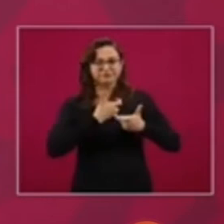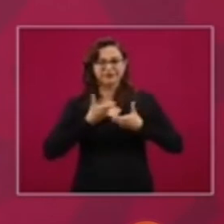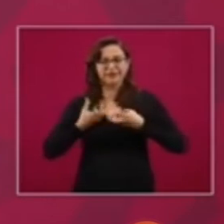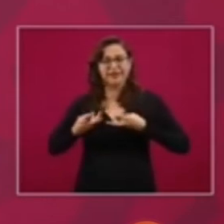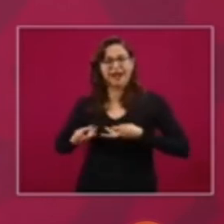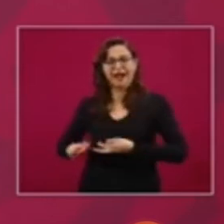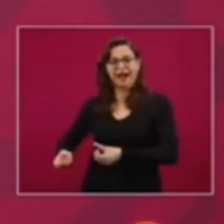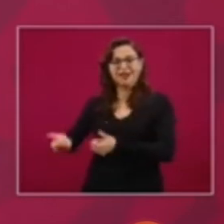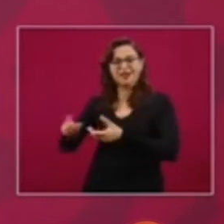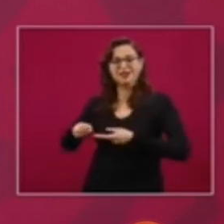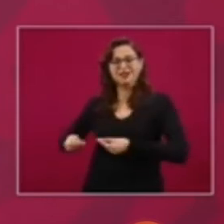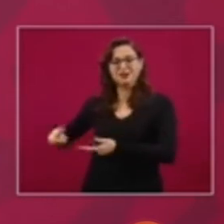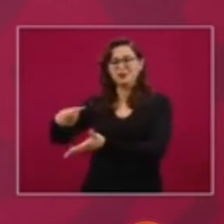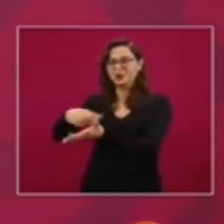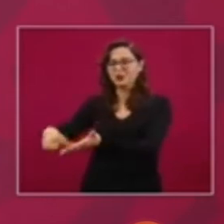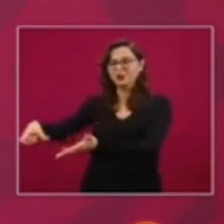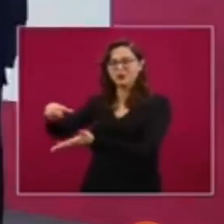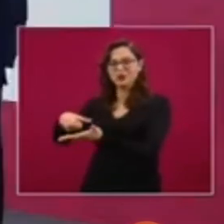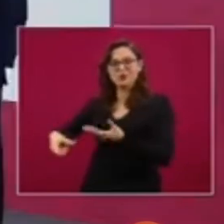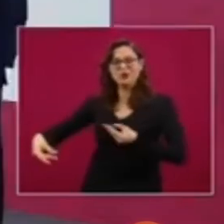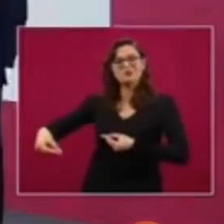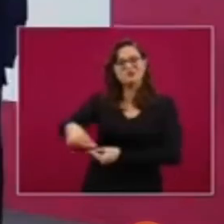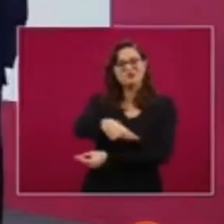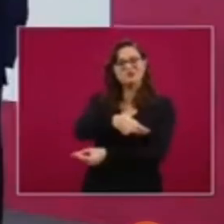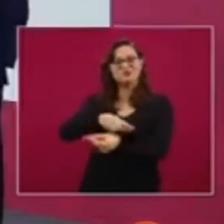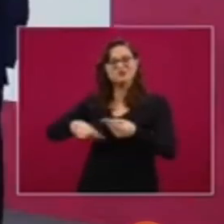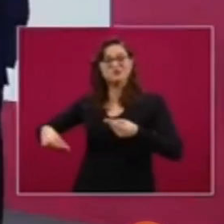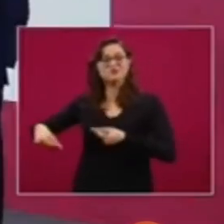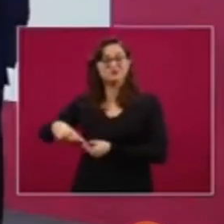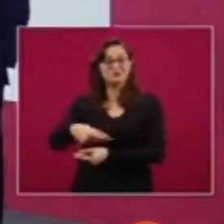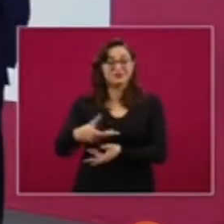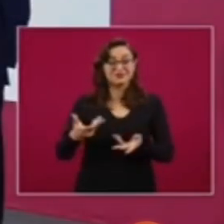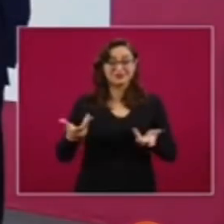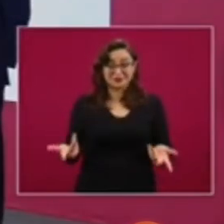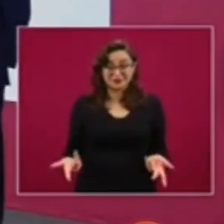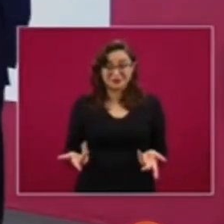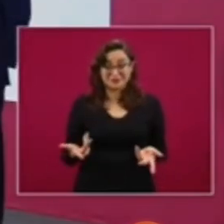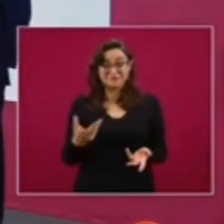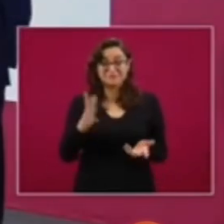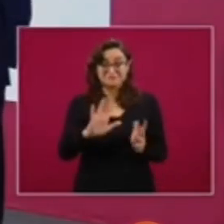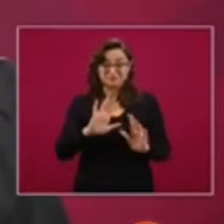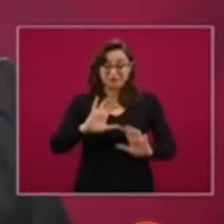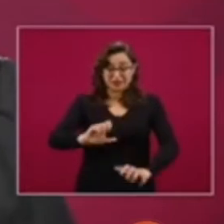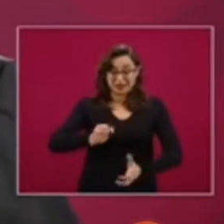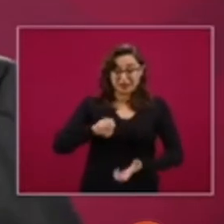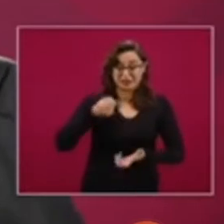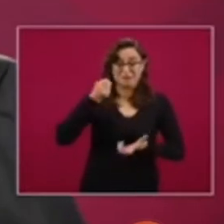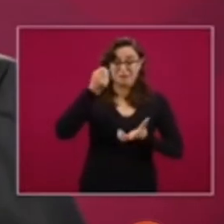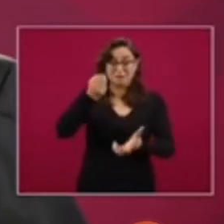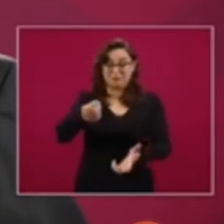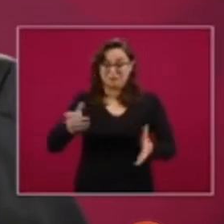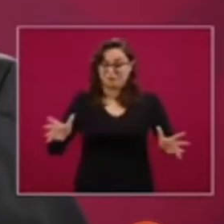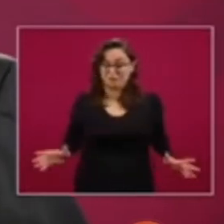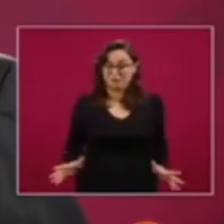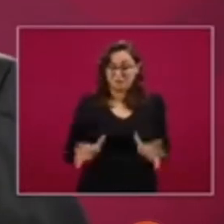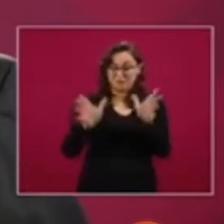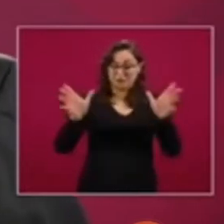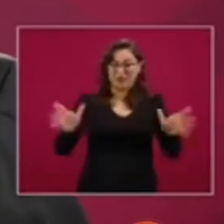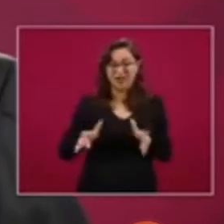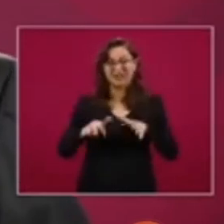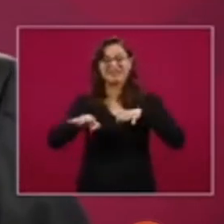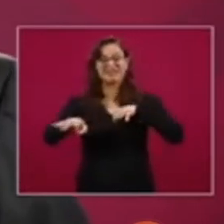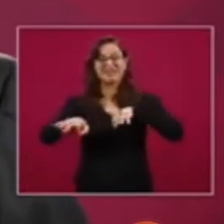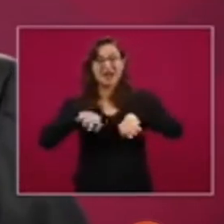inversión es que tiene un carácter dual, provoca consumo en el cortísimo plazo, porque desde el momento en que alguien